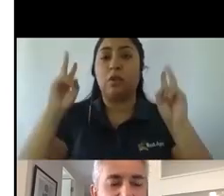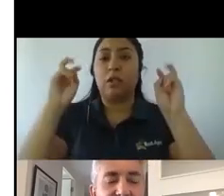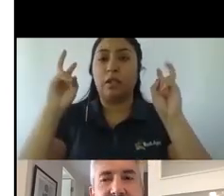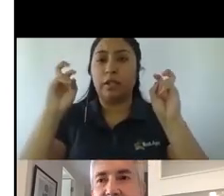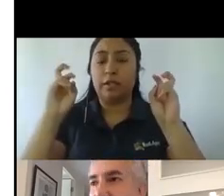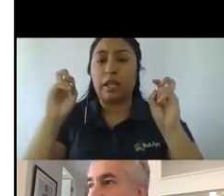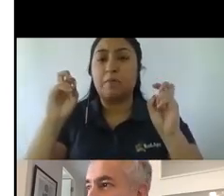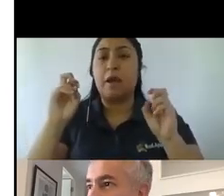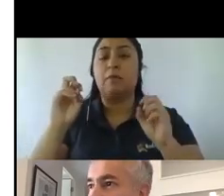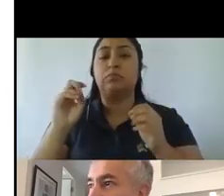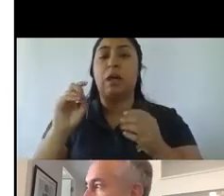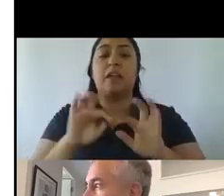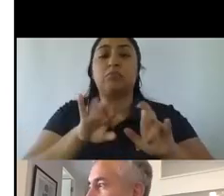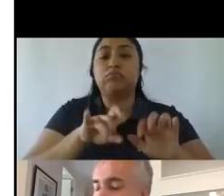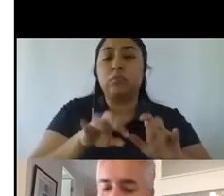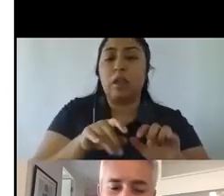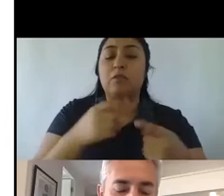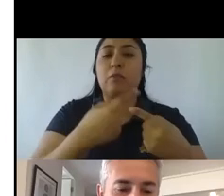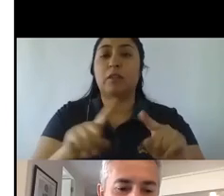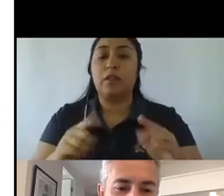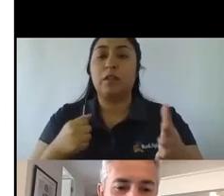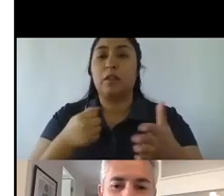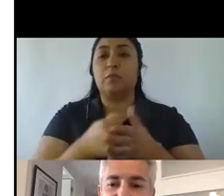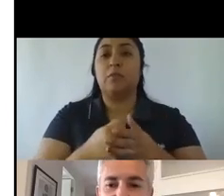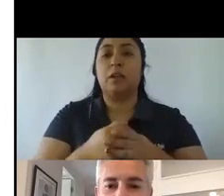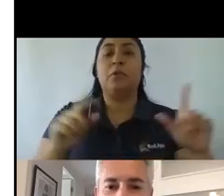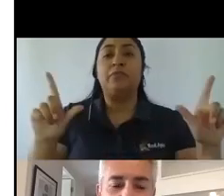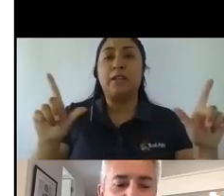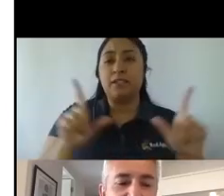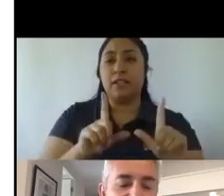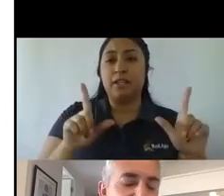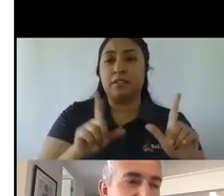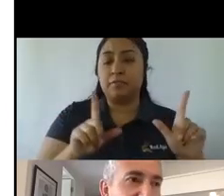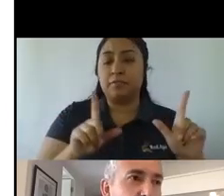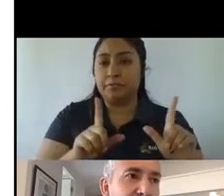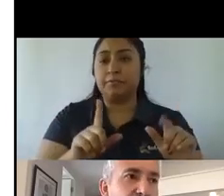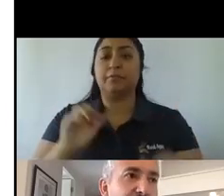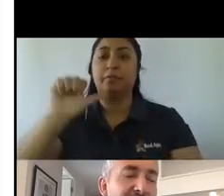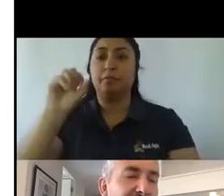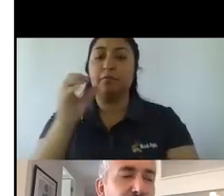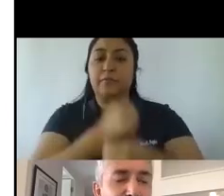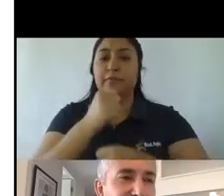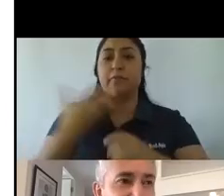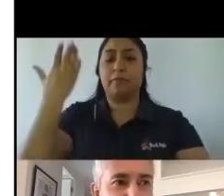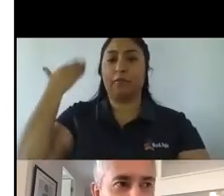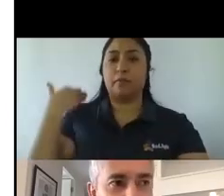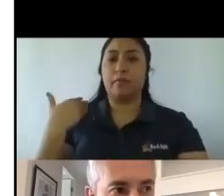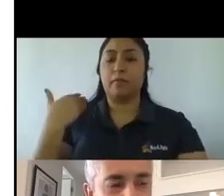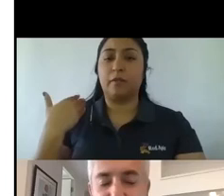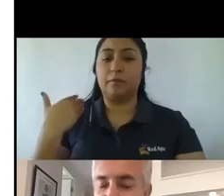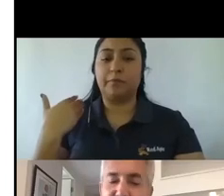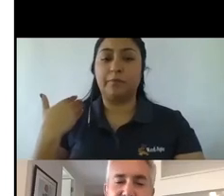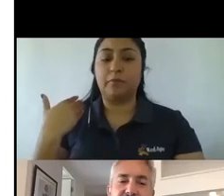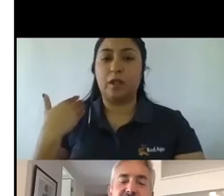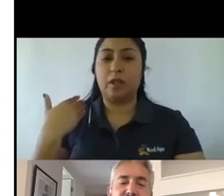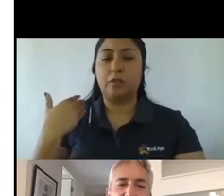diferentes, desde el impacto de la televisión, hace 60 años atrás, debe haber causado algo parecido,